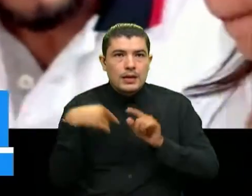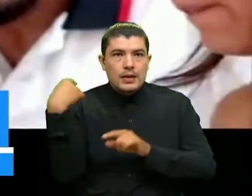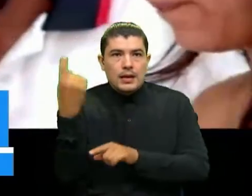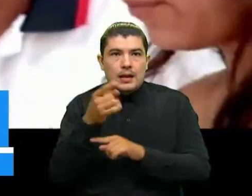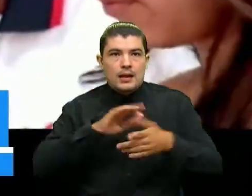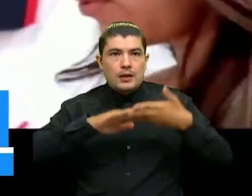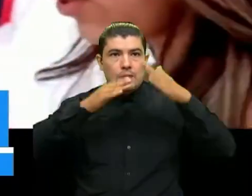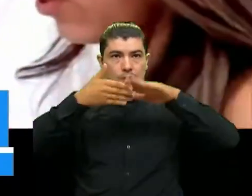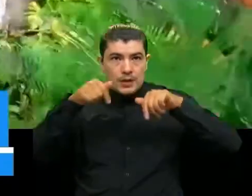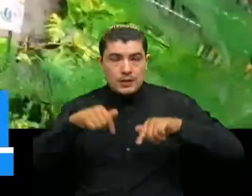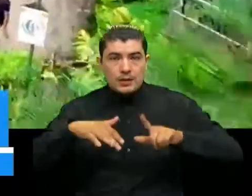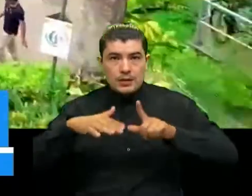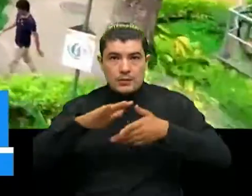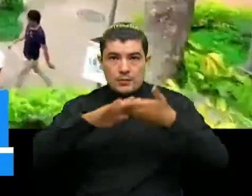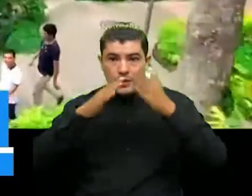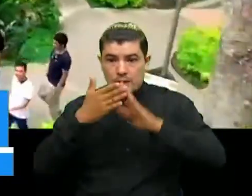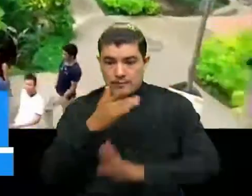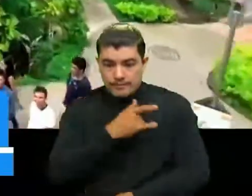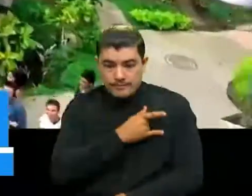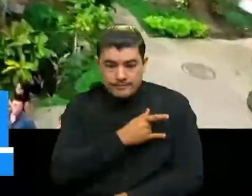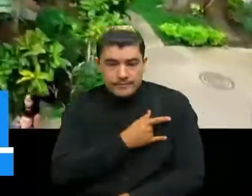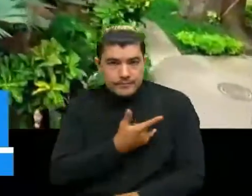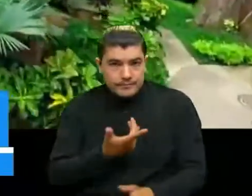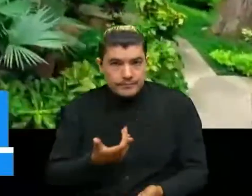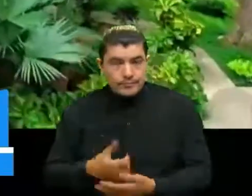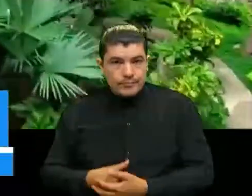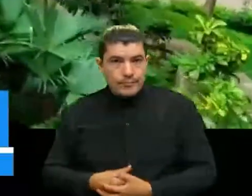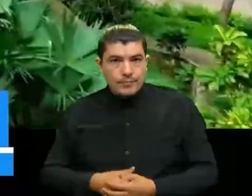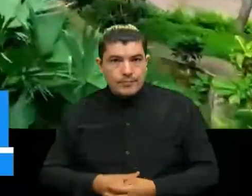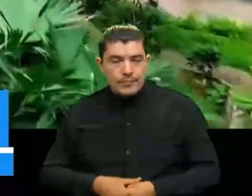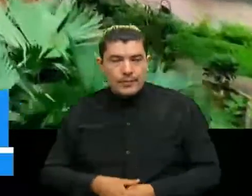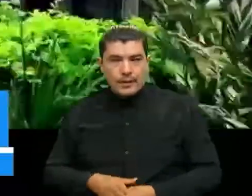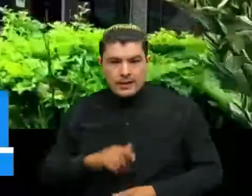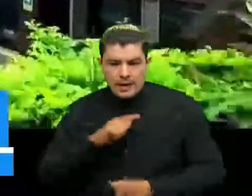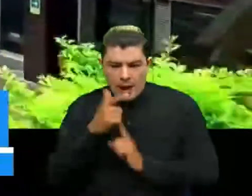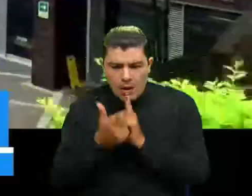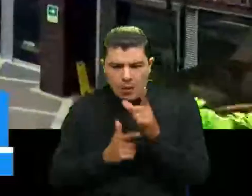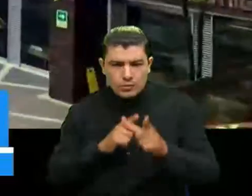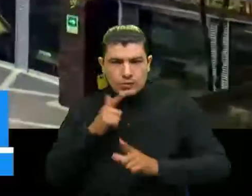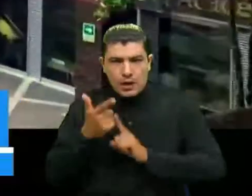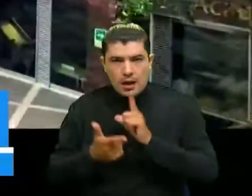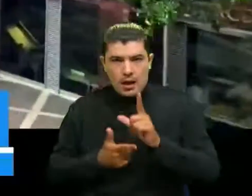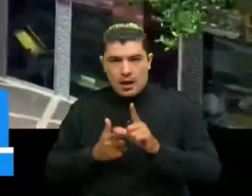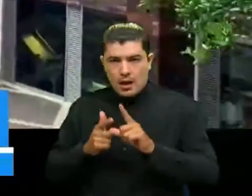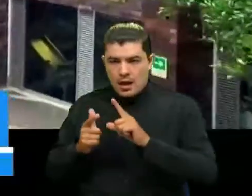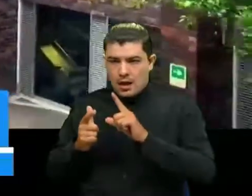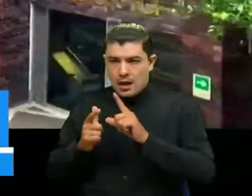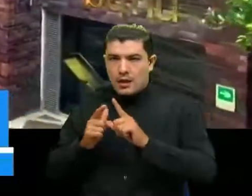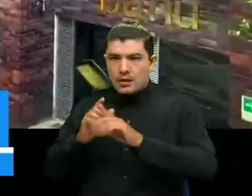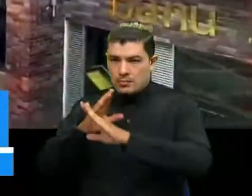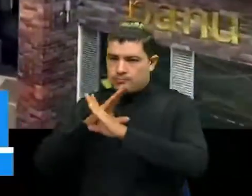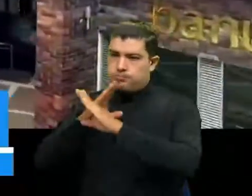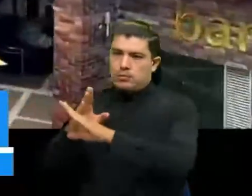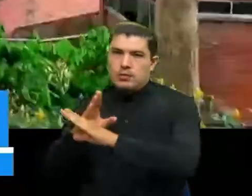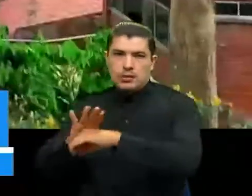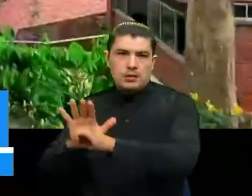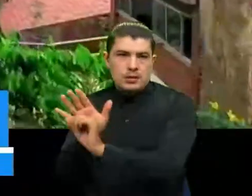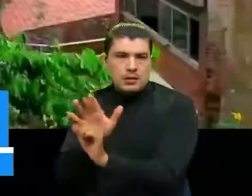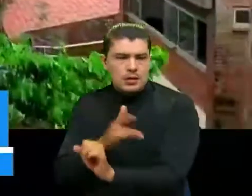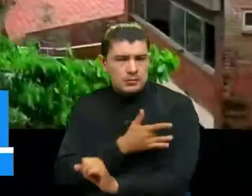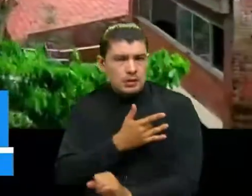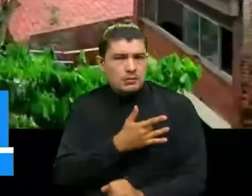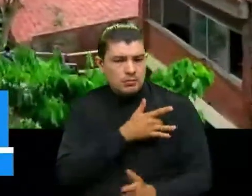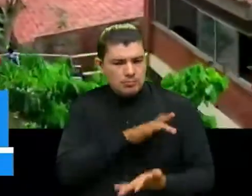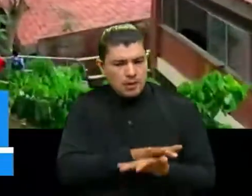nuestra comunidad universitaria en cómo ganamos esa carrera lo más pronto posible y estamos tranquilos avanzando creyendo en la